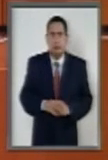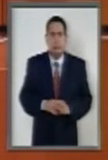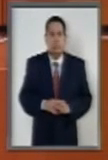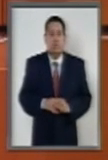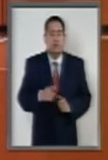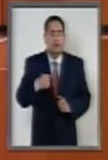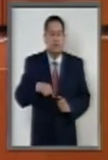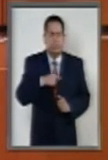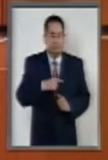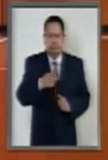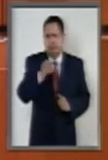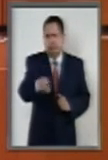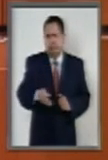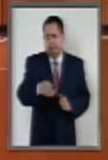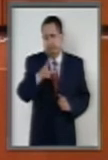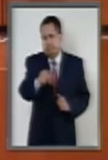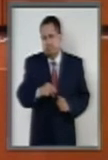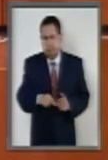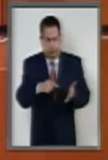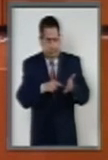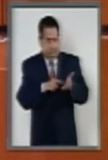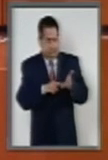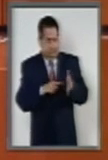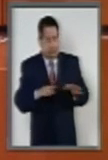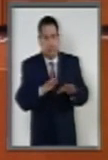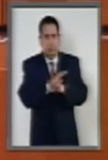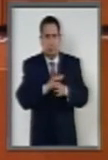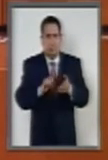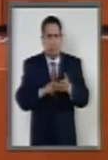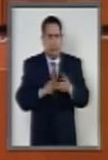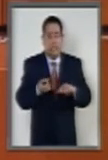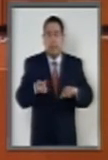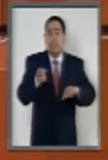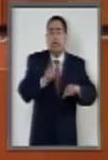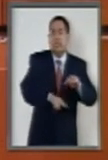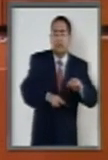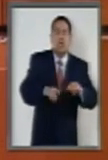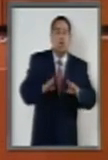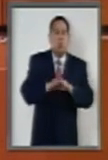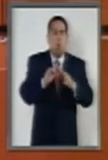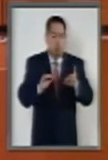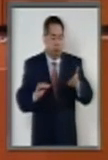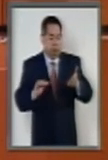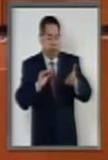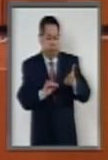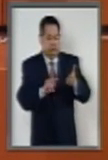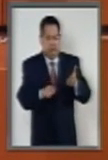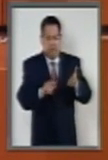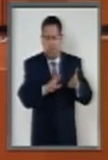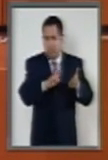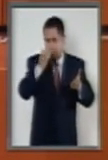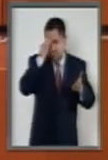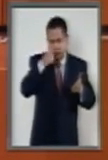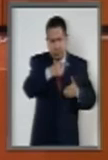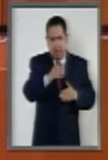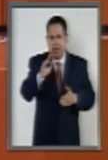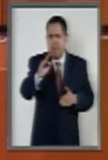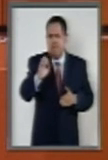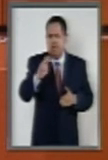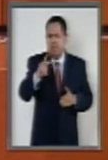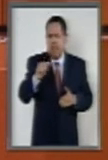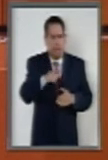podemos aceptar que este dictamen elimine la integración y reconocimiento de la FEPADE